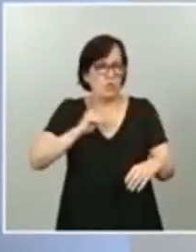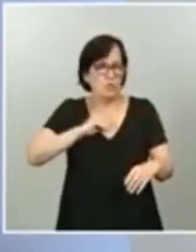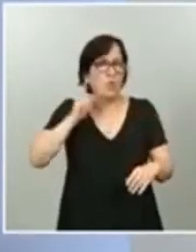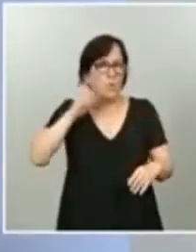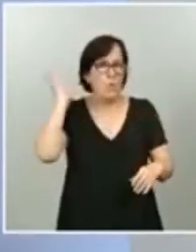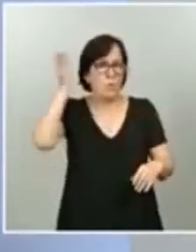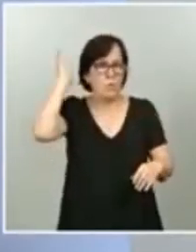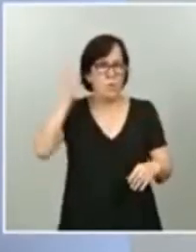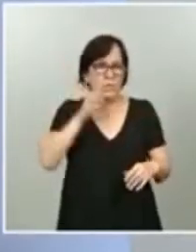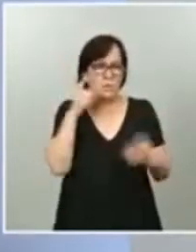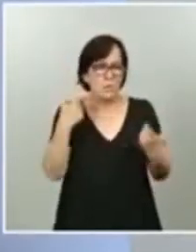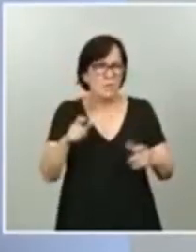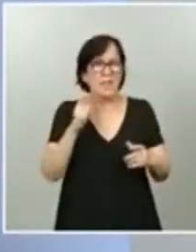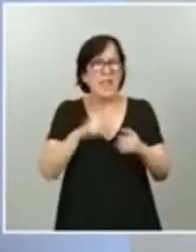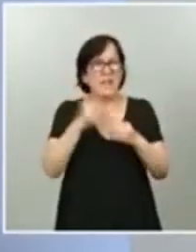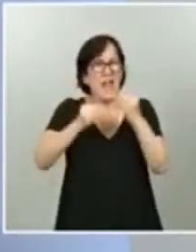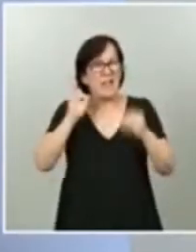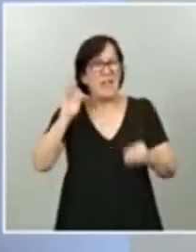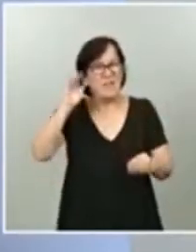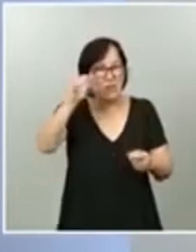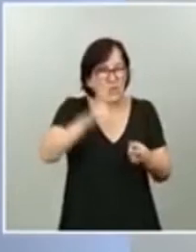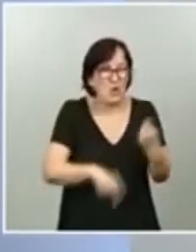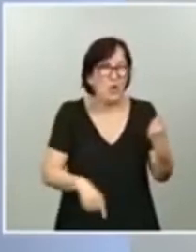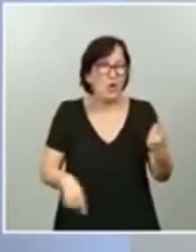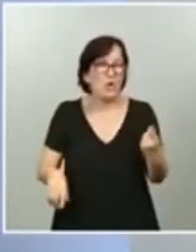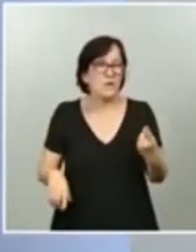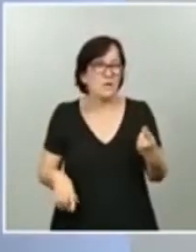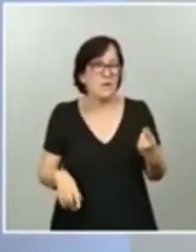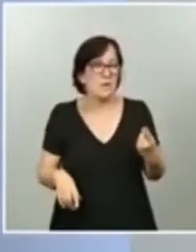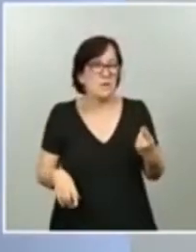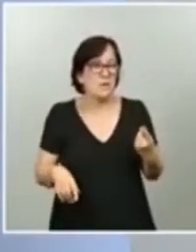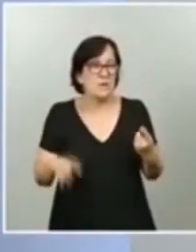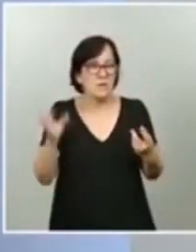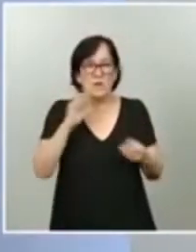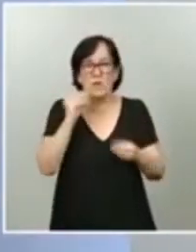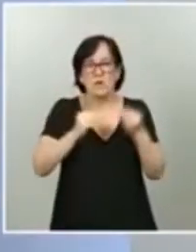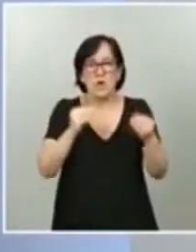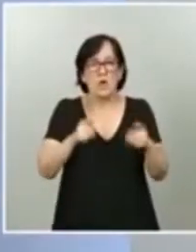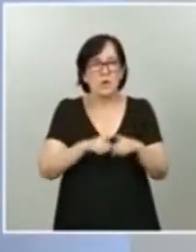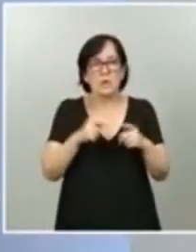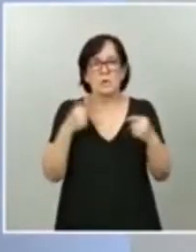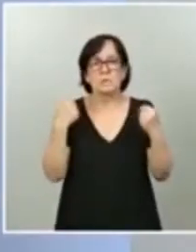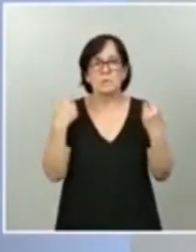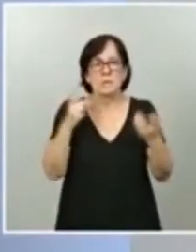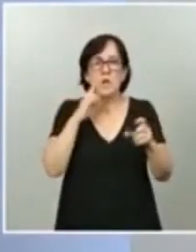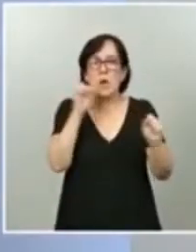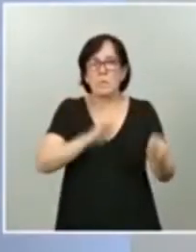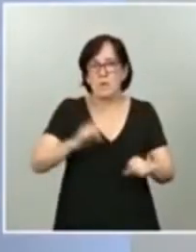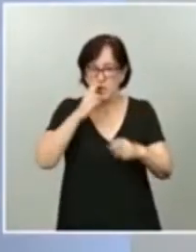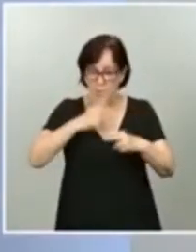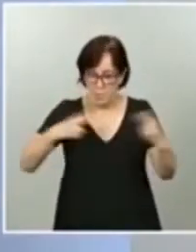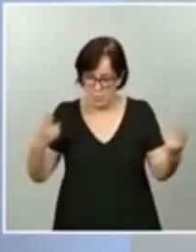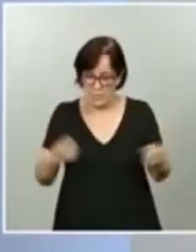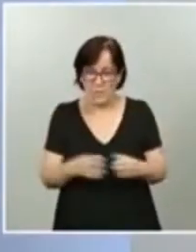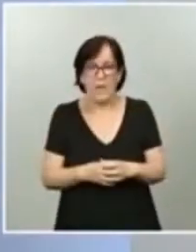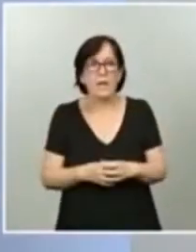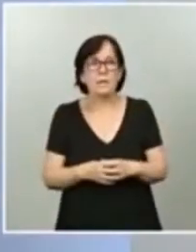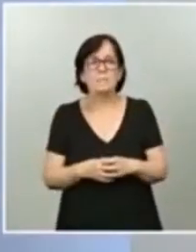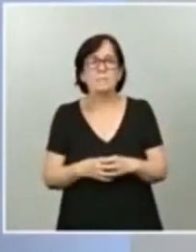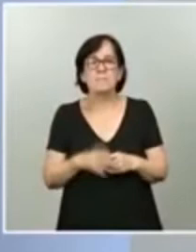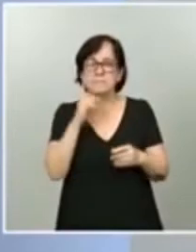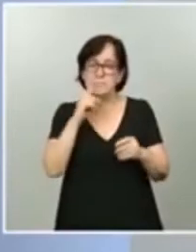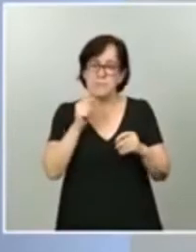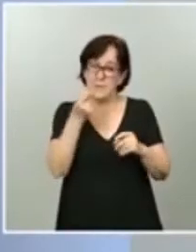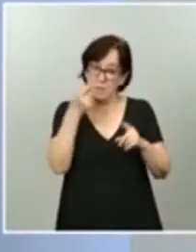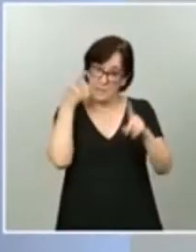excursiones, viajes, que no está sometido a ninguna concesión, no tiene protección pública. Por lo tanto, esta medida va destinada a